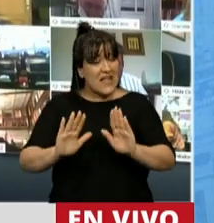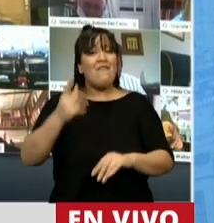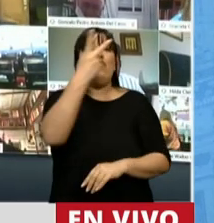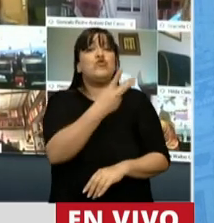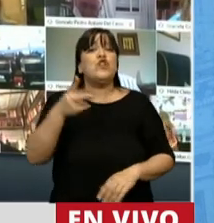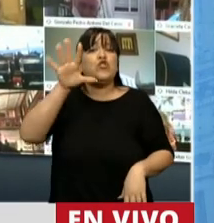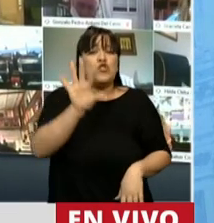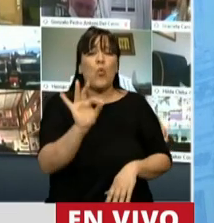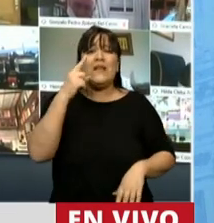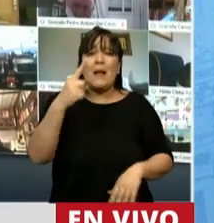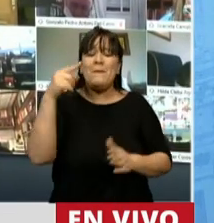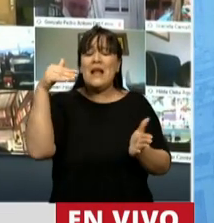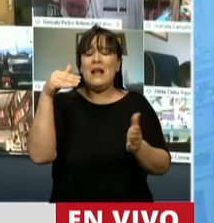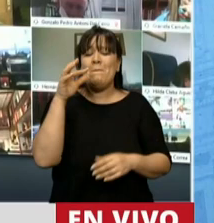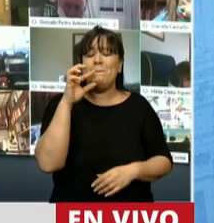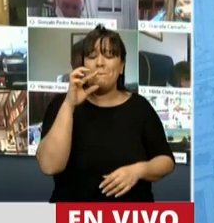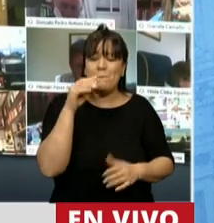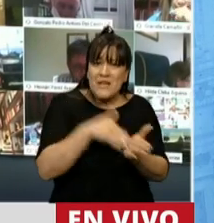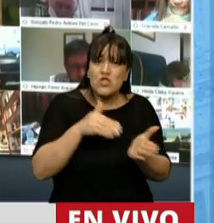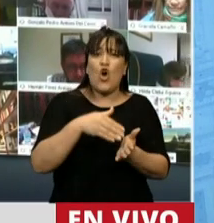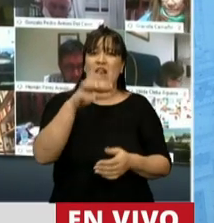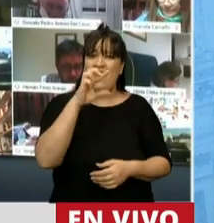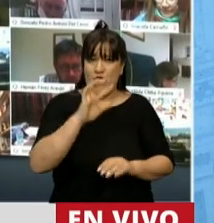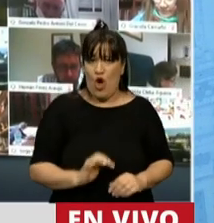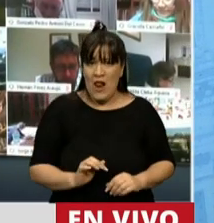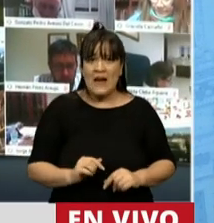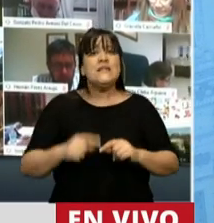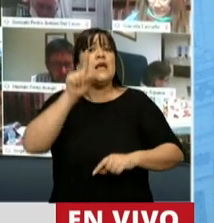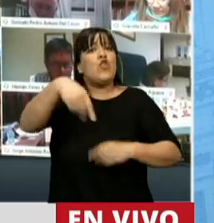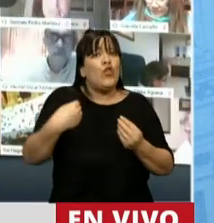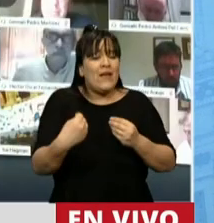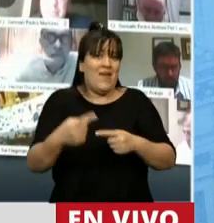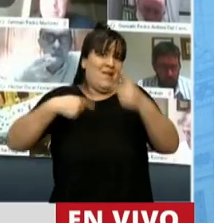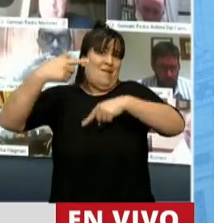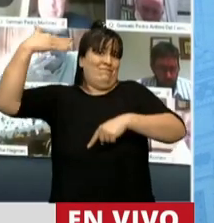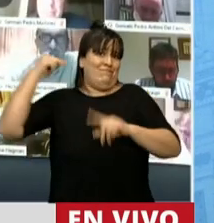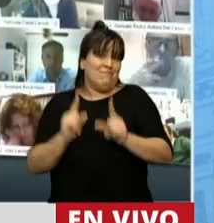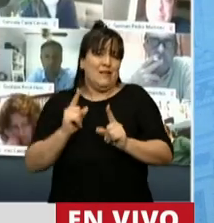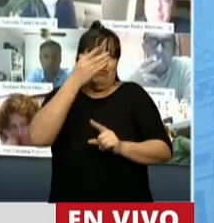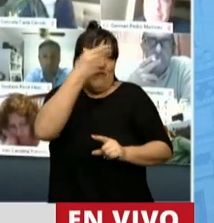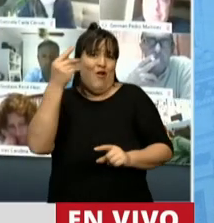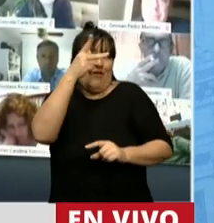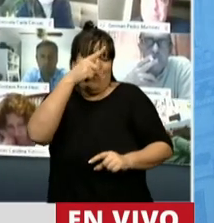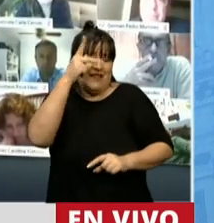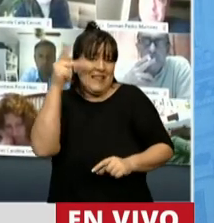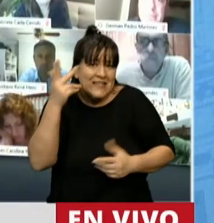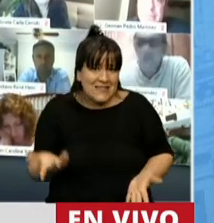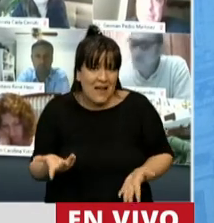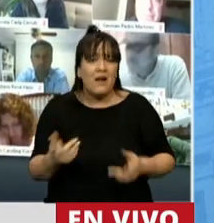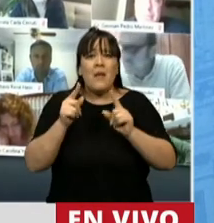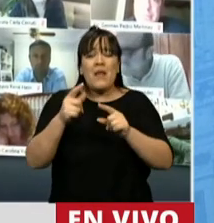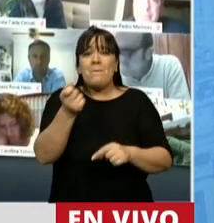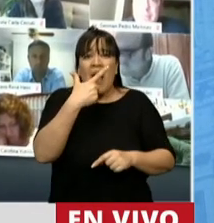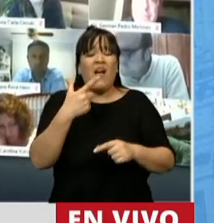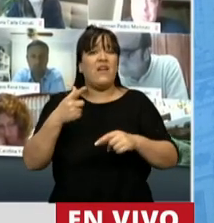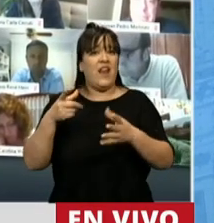mil millones de dólares. Expliquen el origen de esa deuda ustedes. Macri terminó su gobierno con una